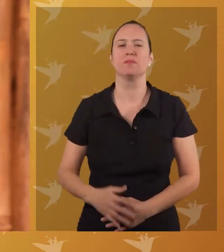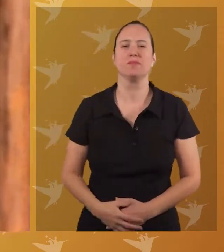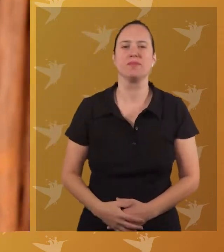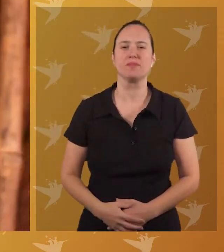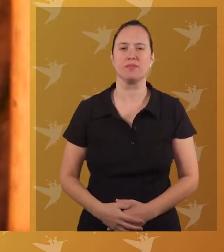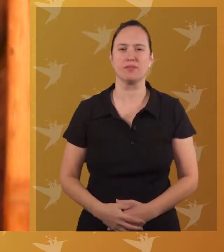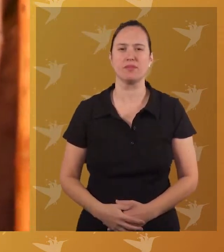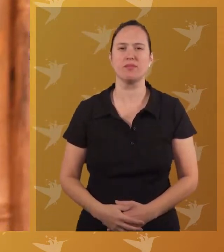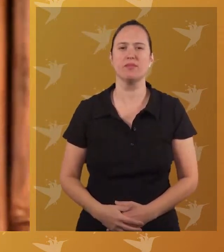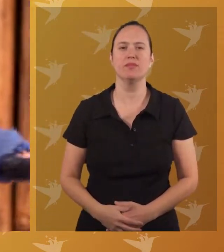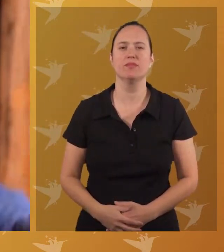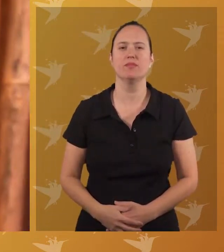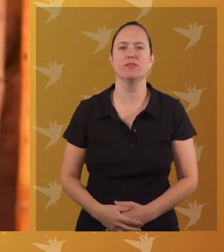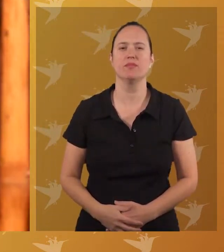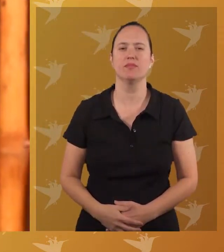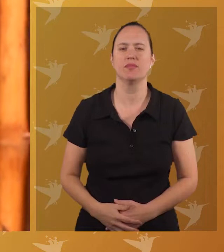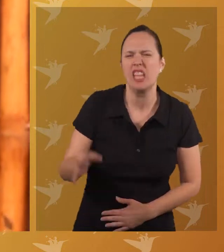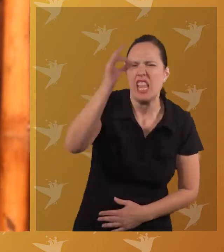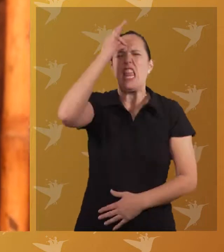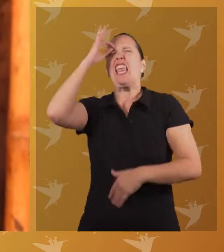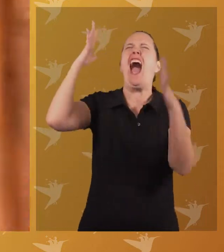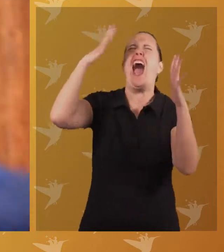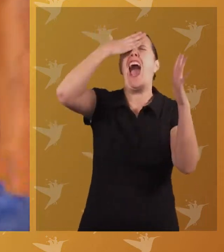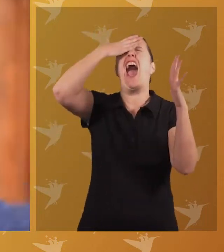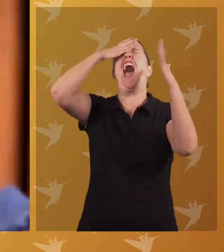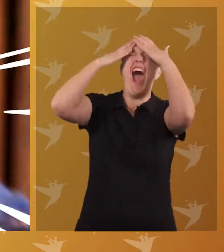es persistente. Hasta que finalmente le pica la frente.